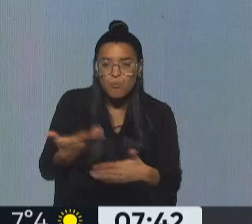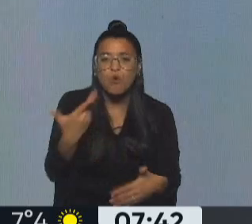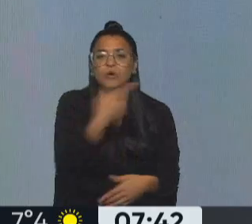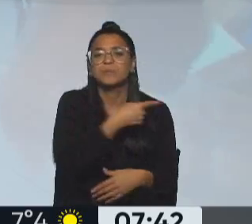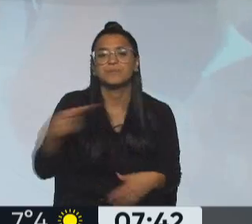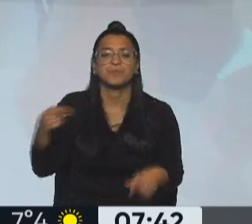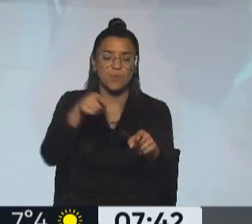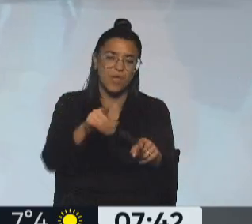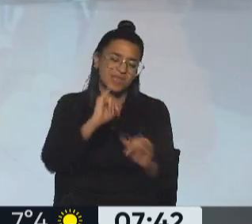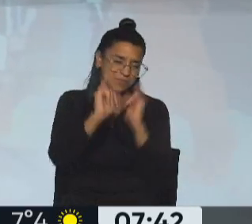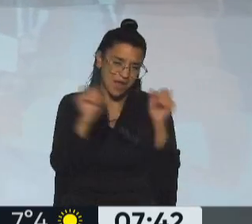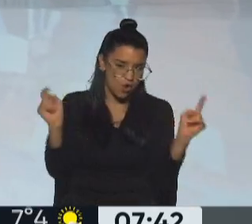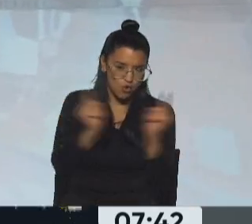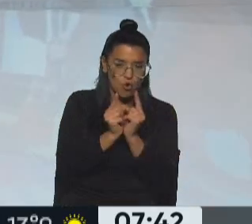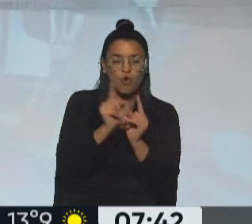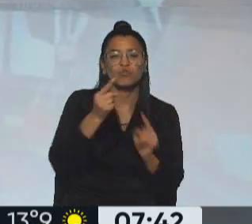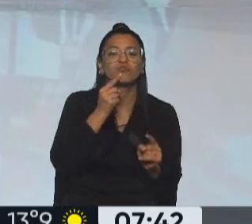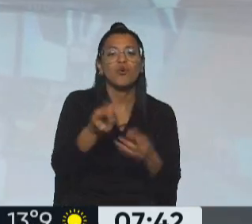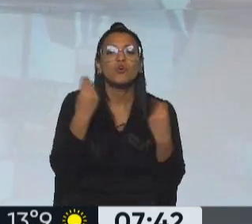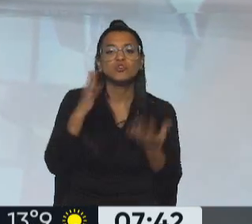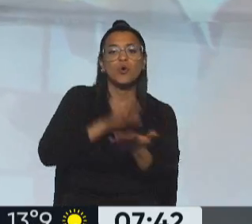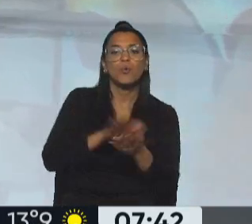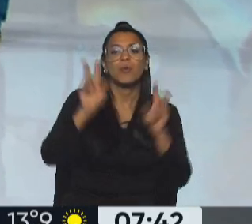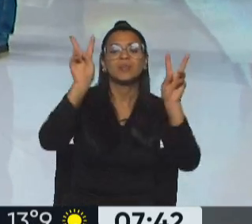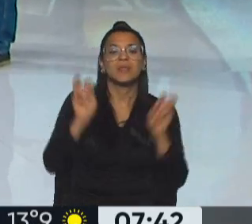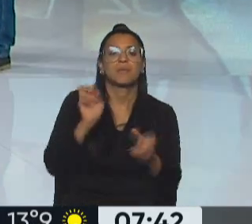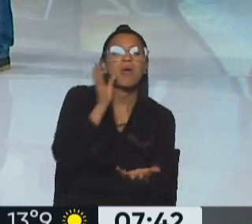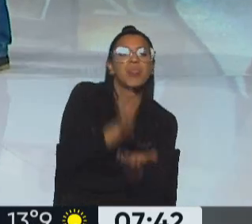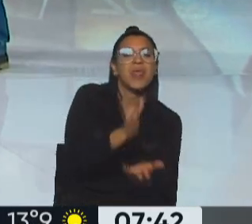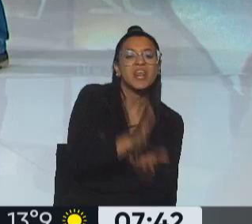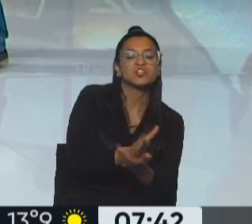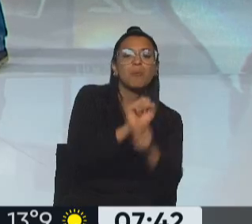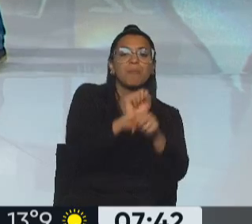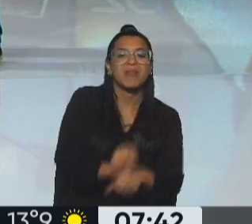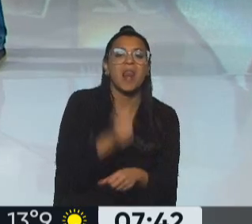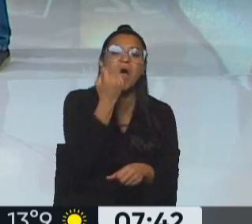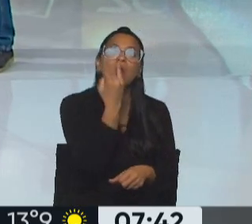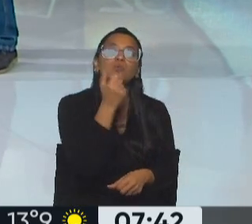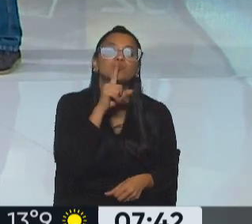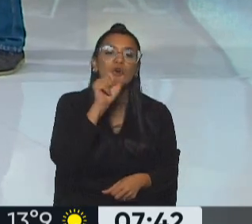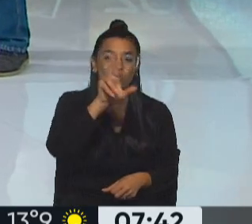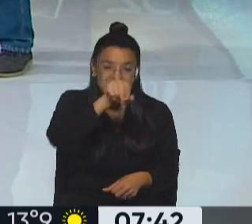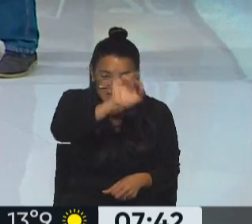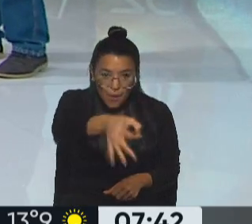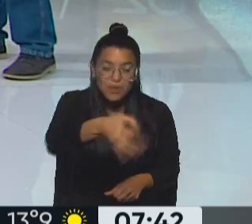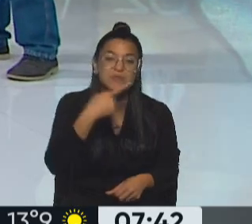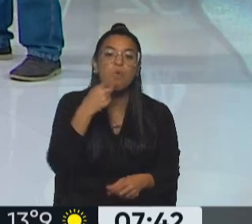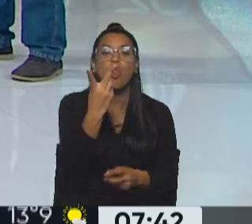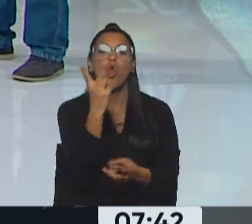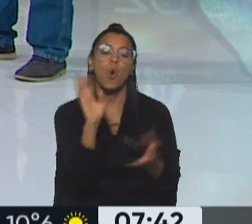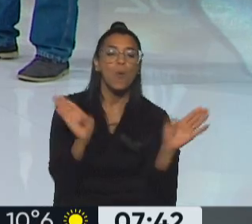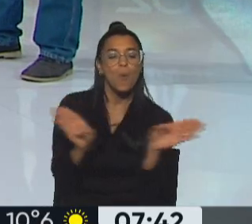Una digresión, una explicación breve y didáctica de esto del derecho penal de autor. ¿Sabes qué es el derecho penal de autor? ¿Qué es? La doble vara.